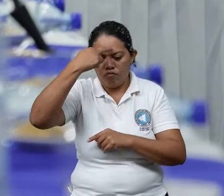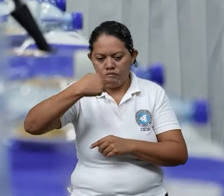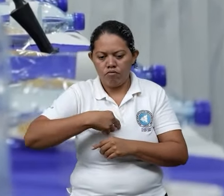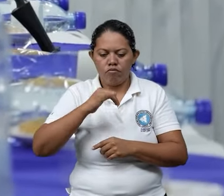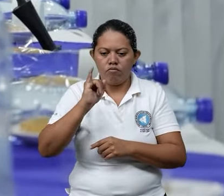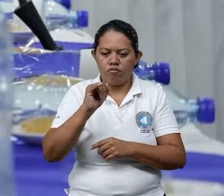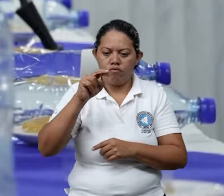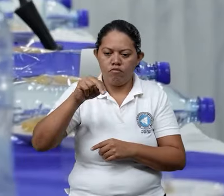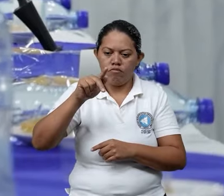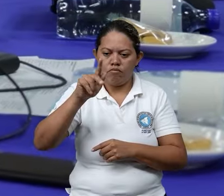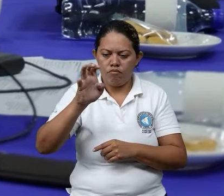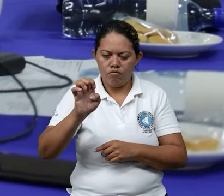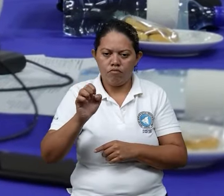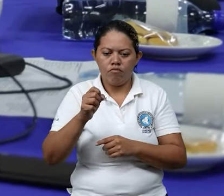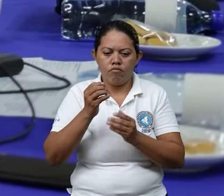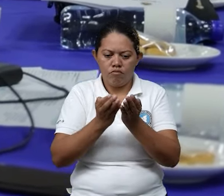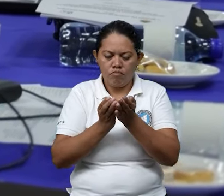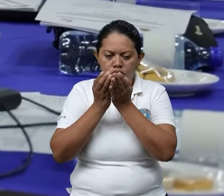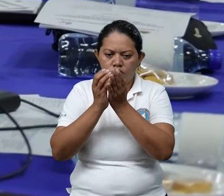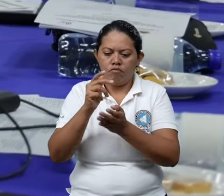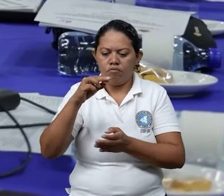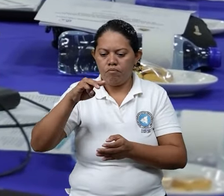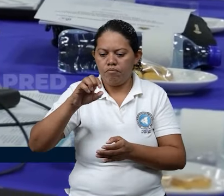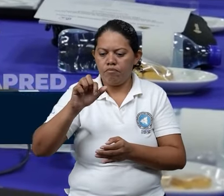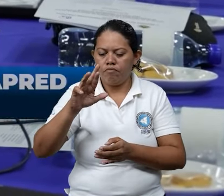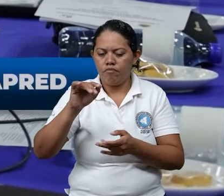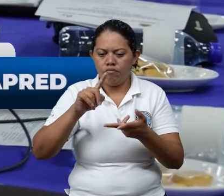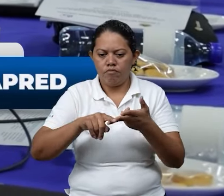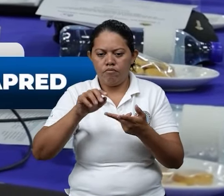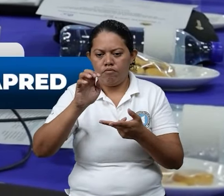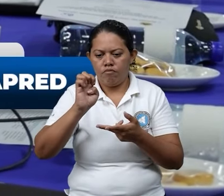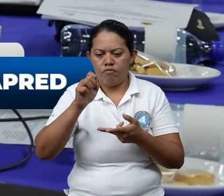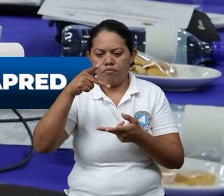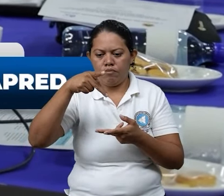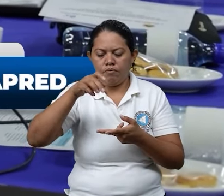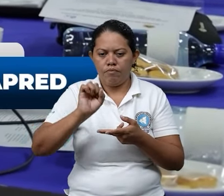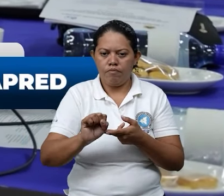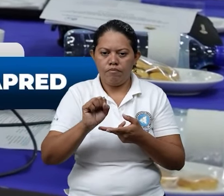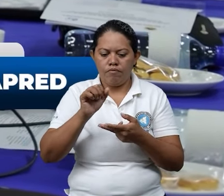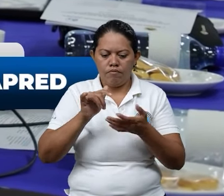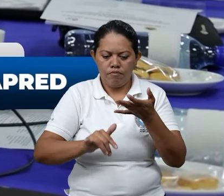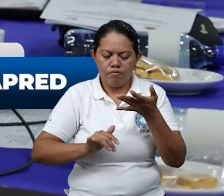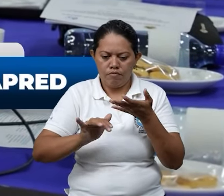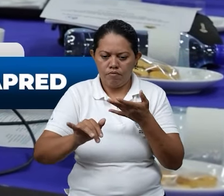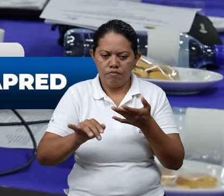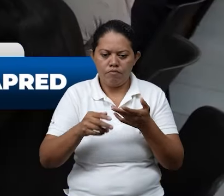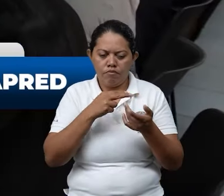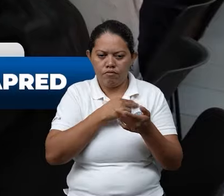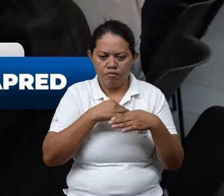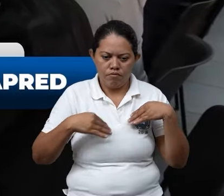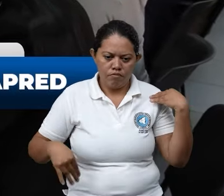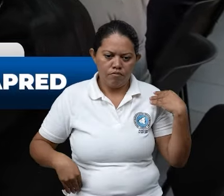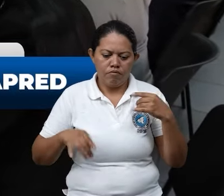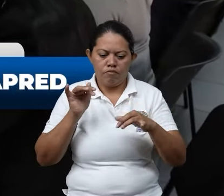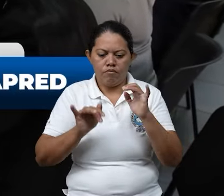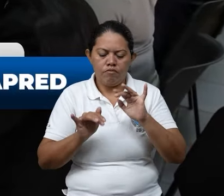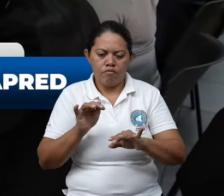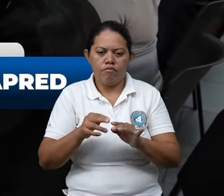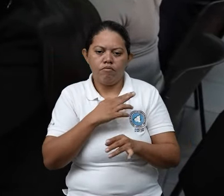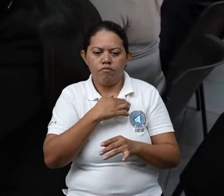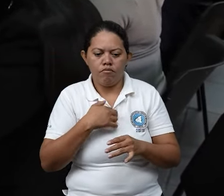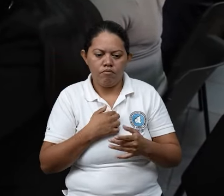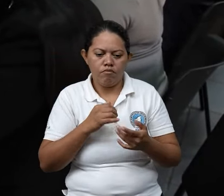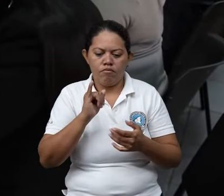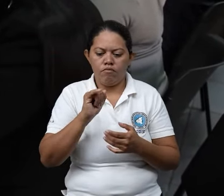por el ineter impesca marena mti epn secretaría de la presidencia de la república